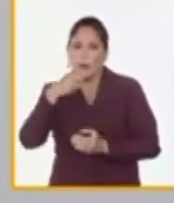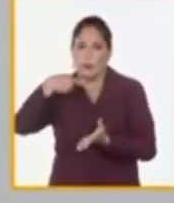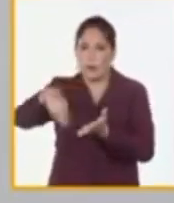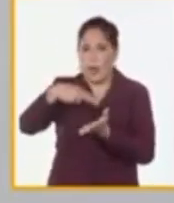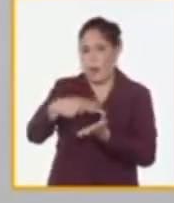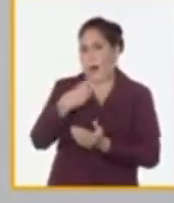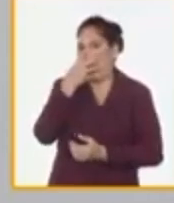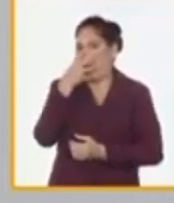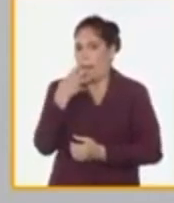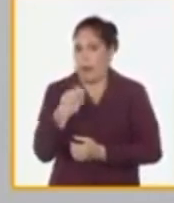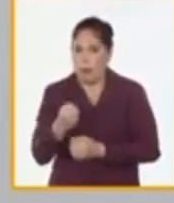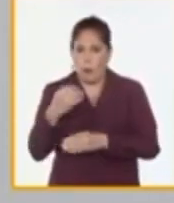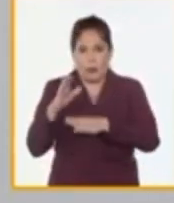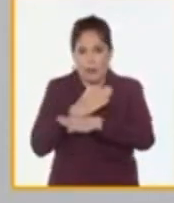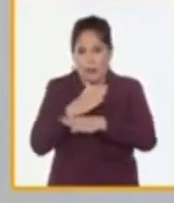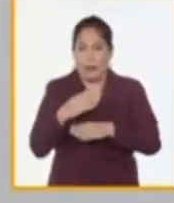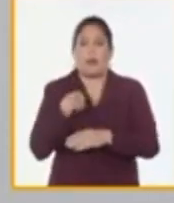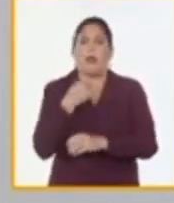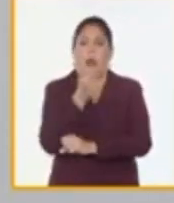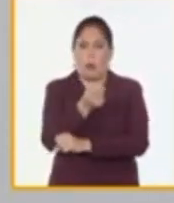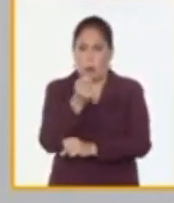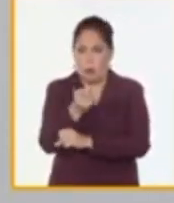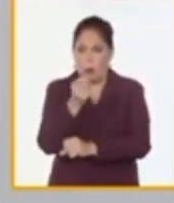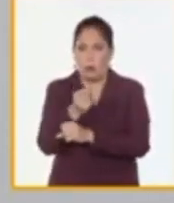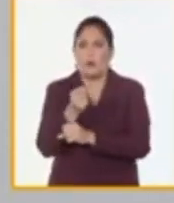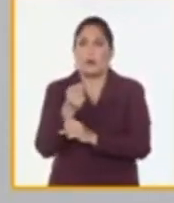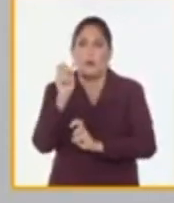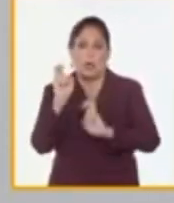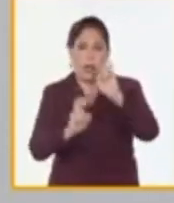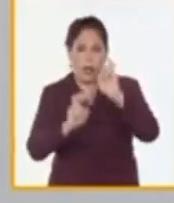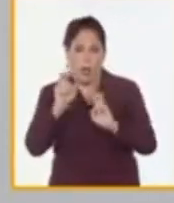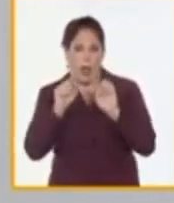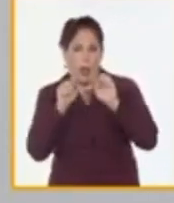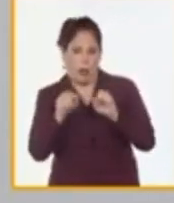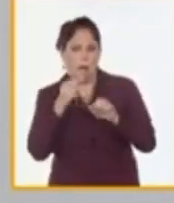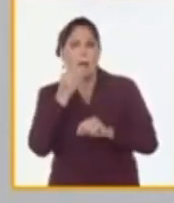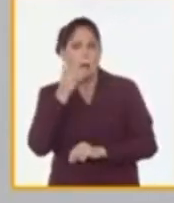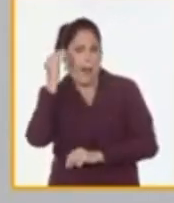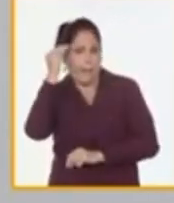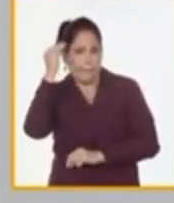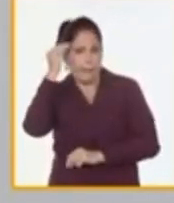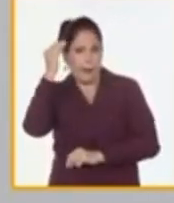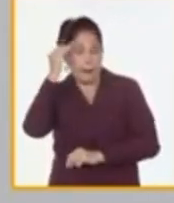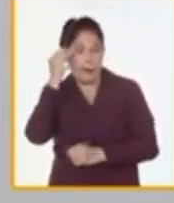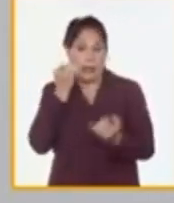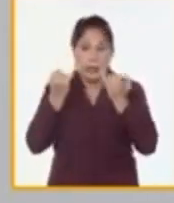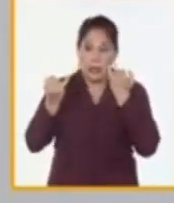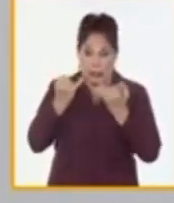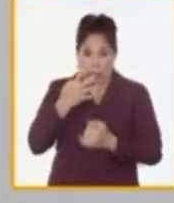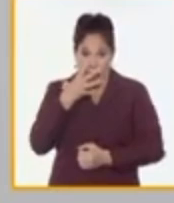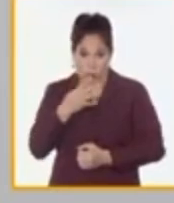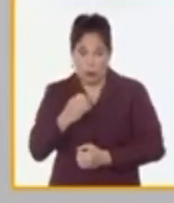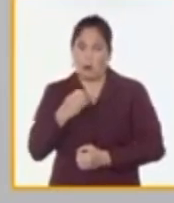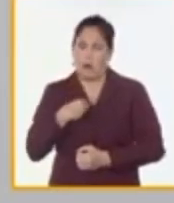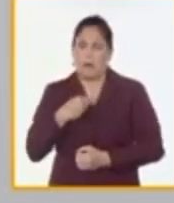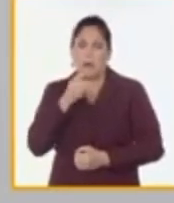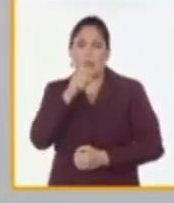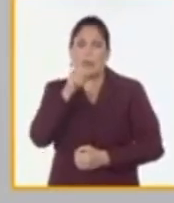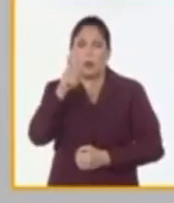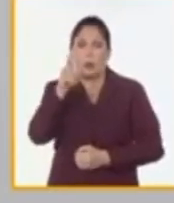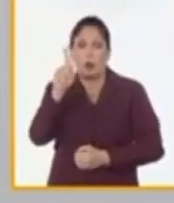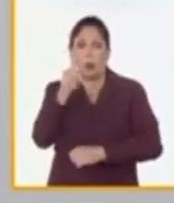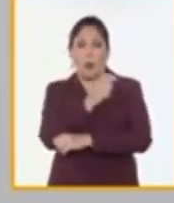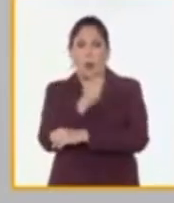jóvenes, adolescentes, adultos que tienen el interés pueden acercarse. Más de 121